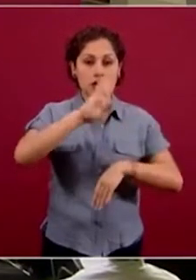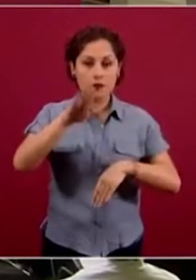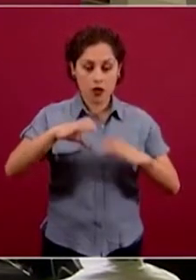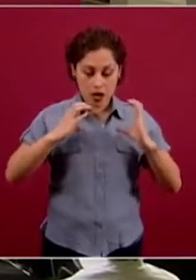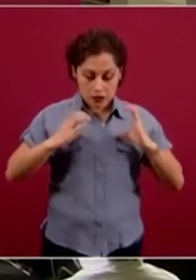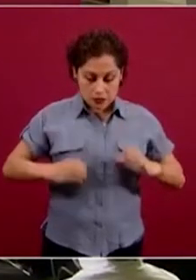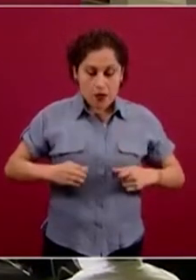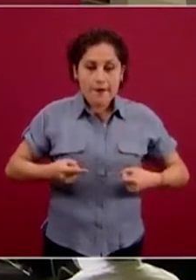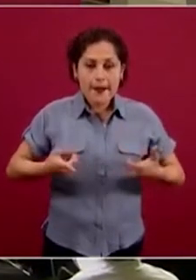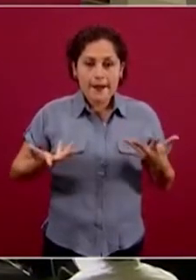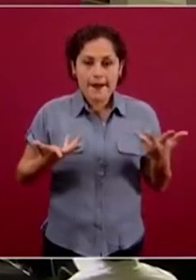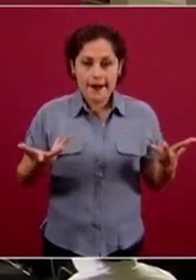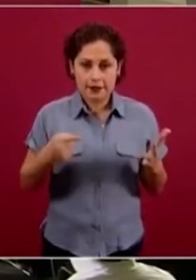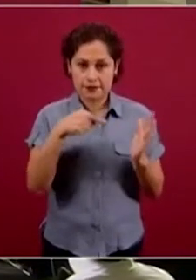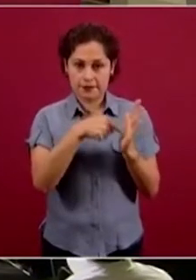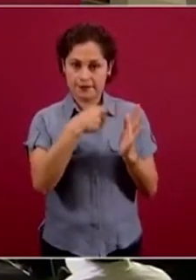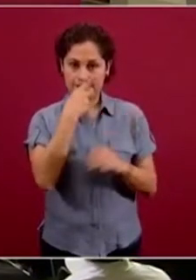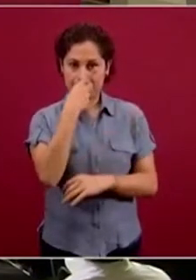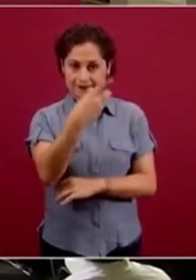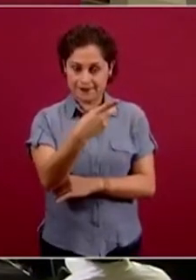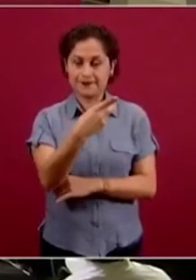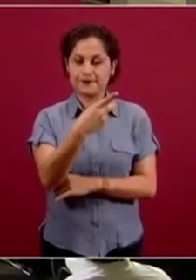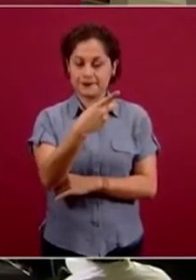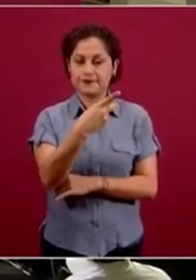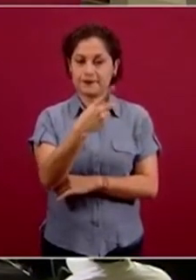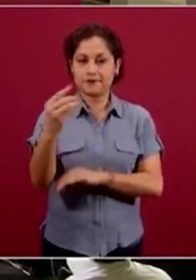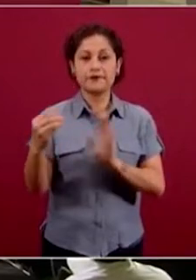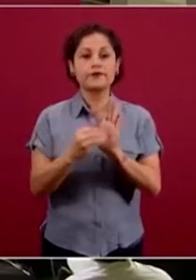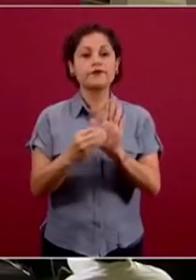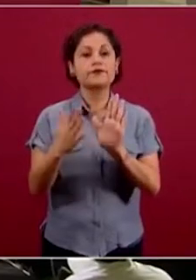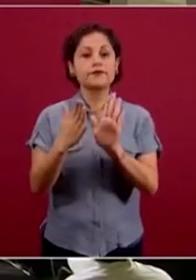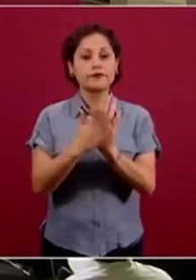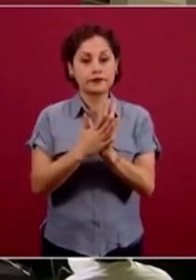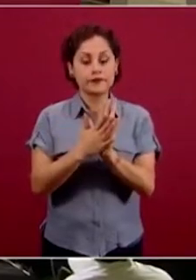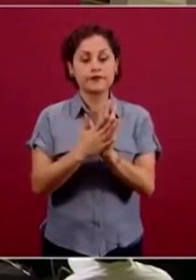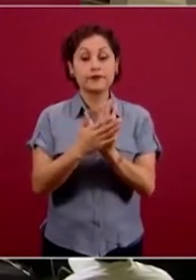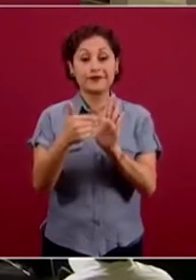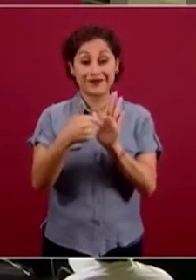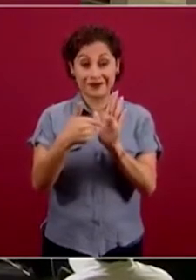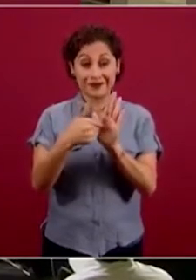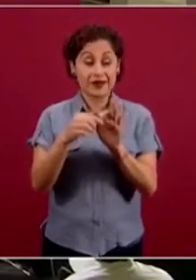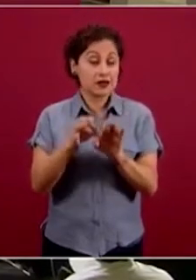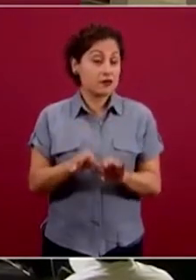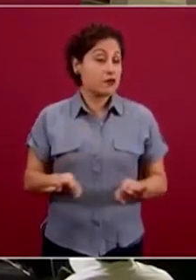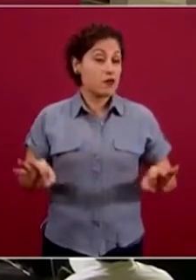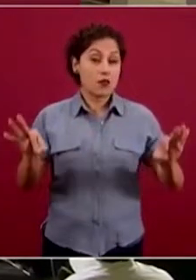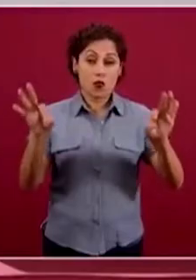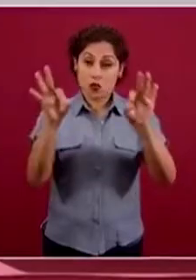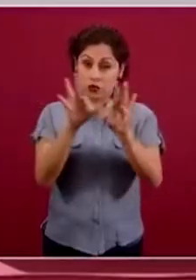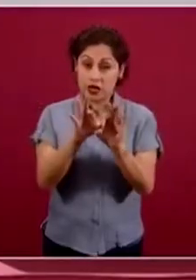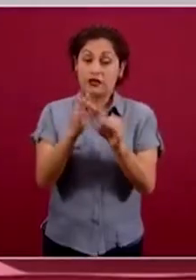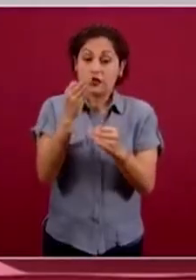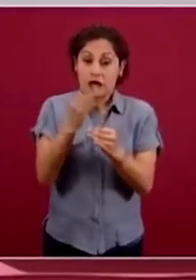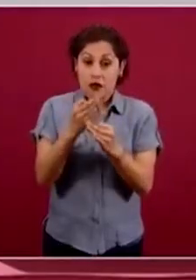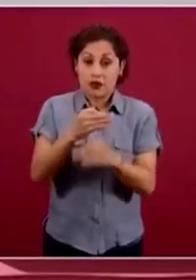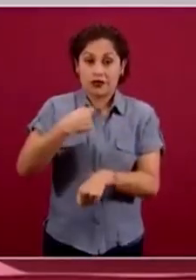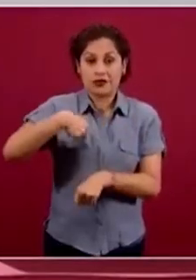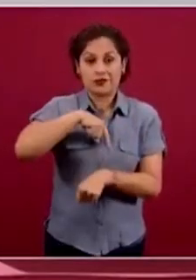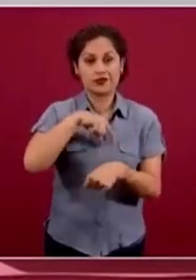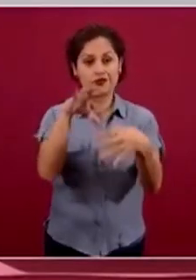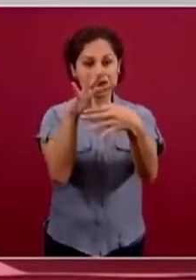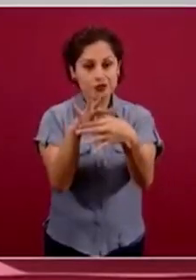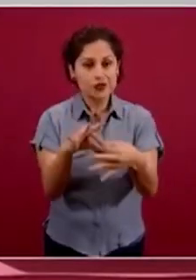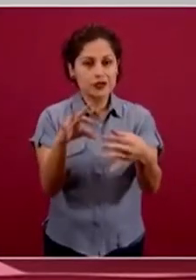Lo más importante de estos lineamientos y el mensaje clave que queremos dejar es que